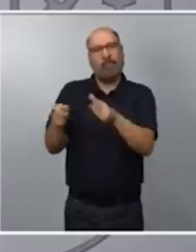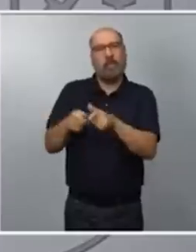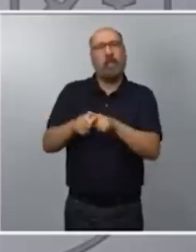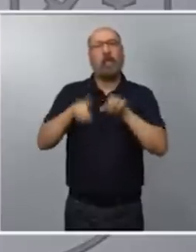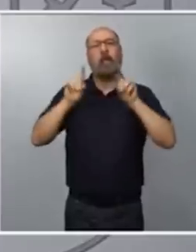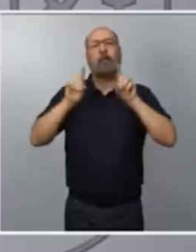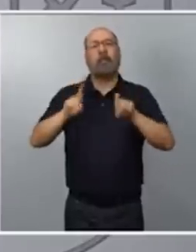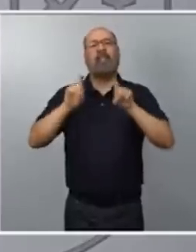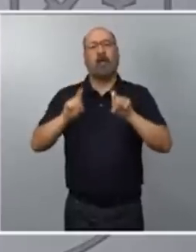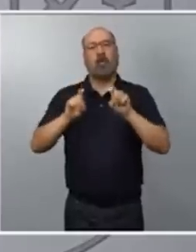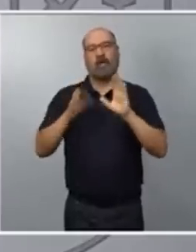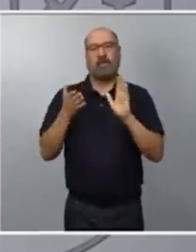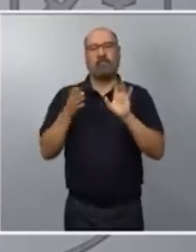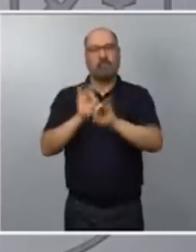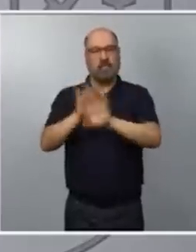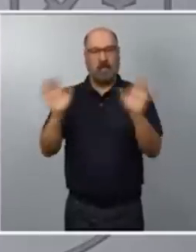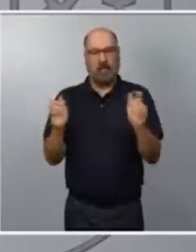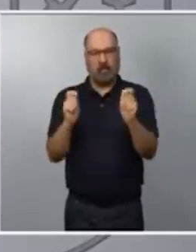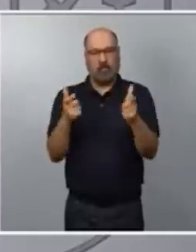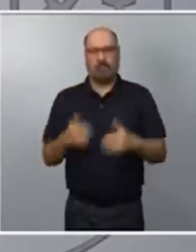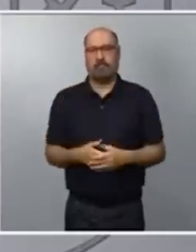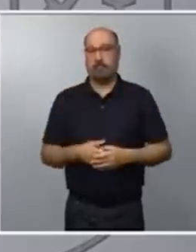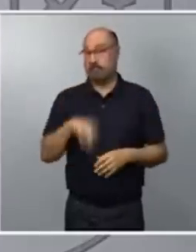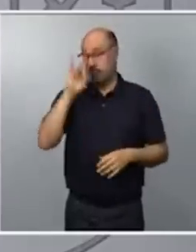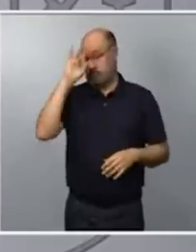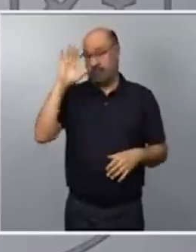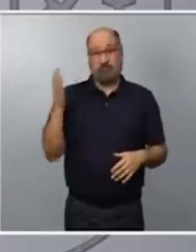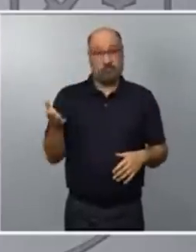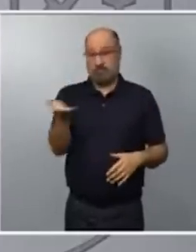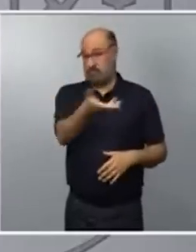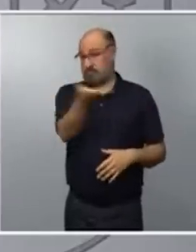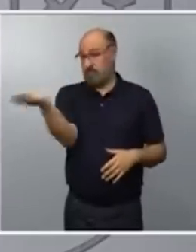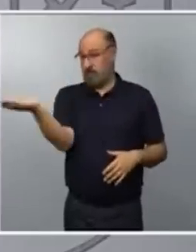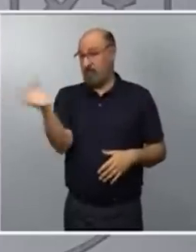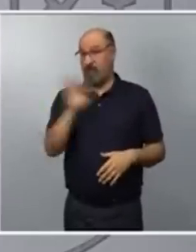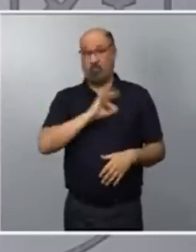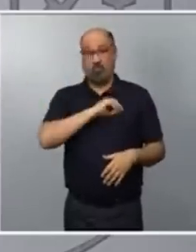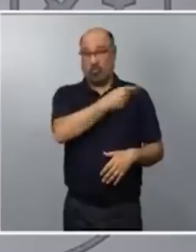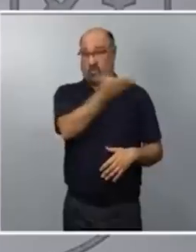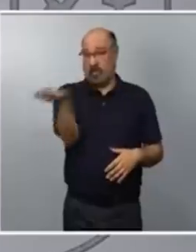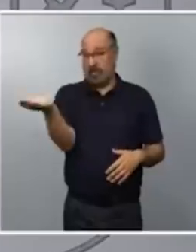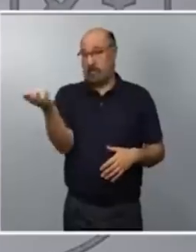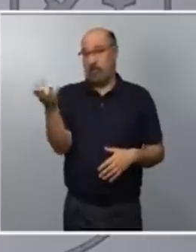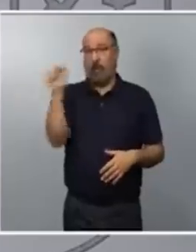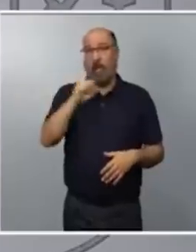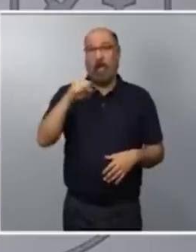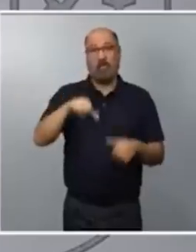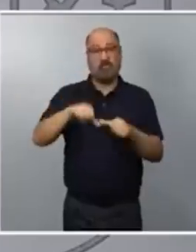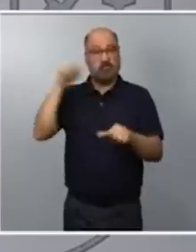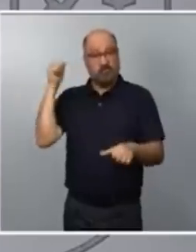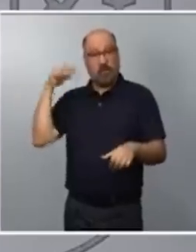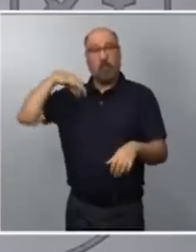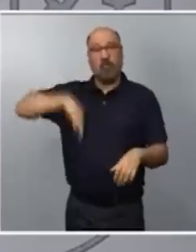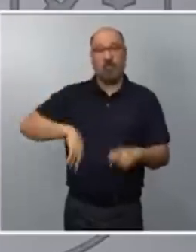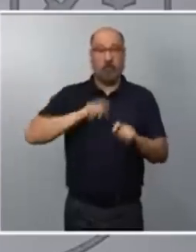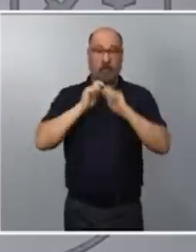No deja de sorprender, creo que a ustedes también, que llevan algunos años de profesión,